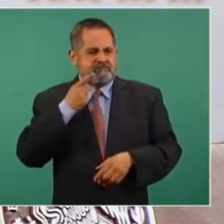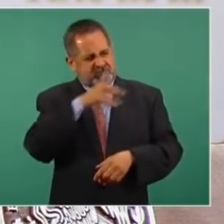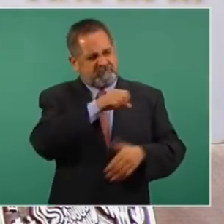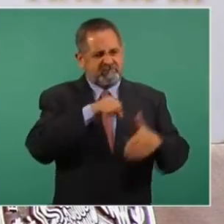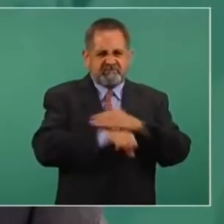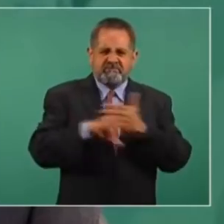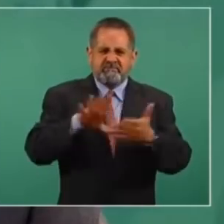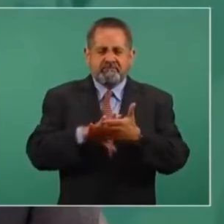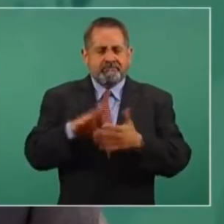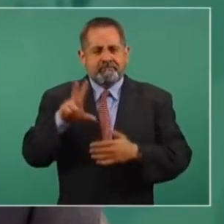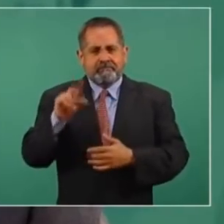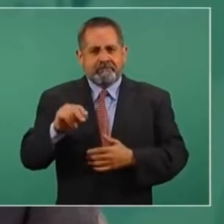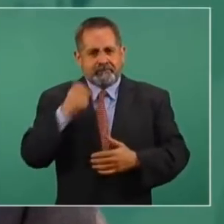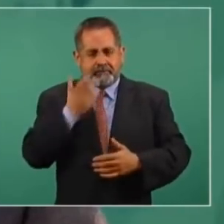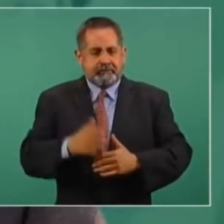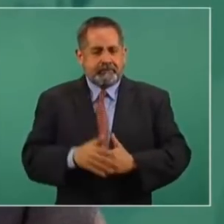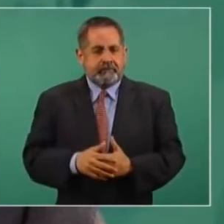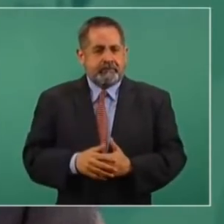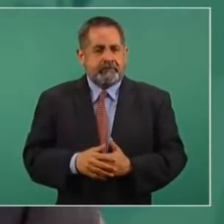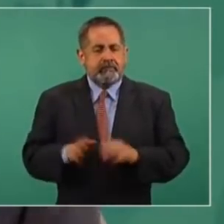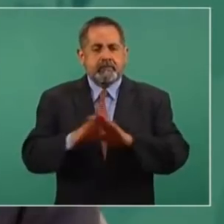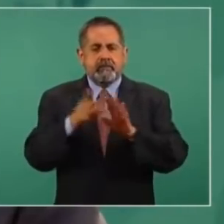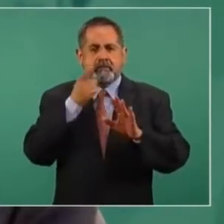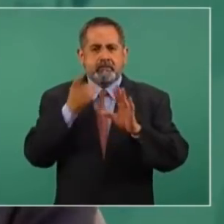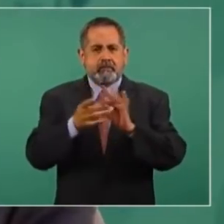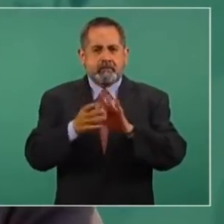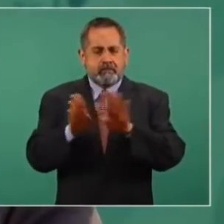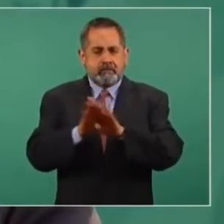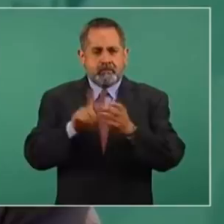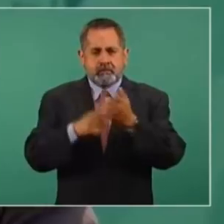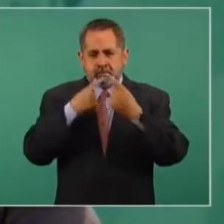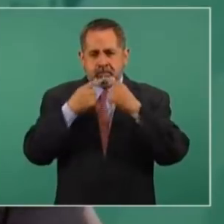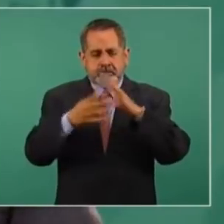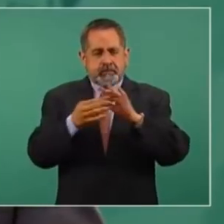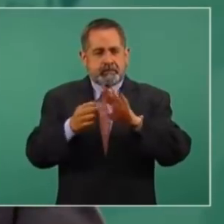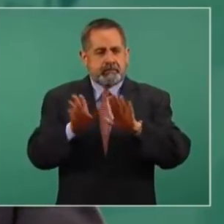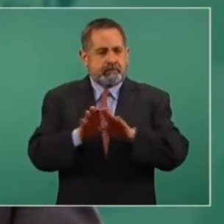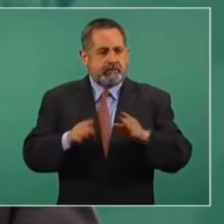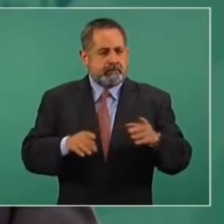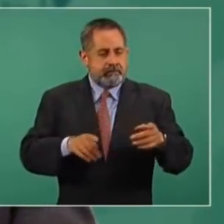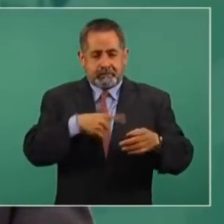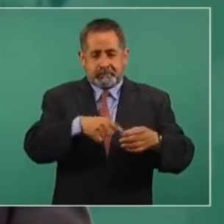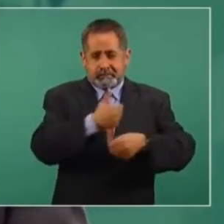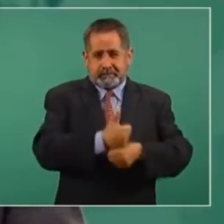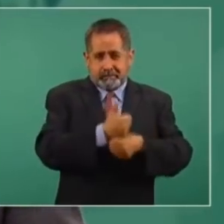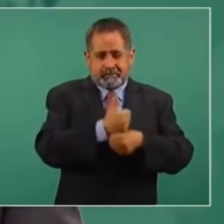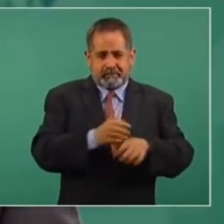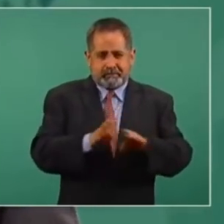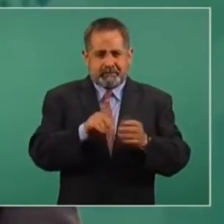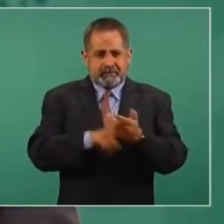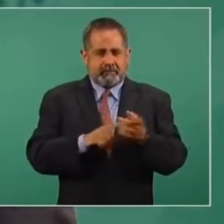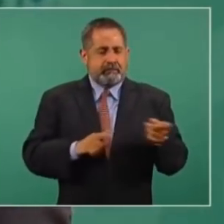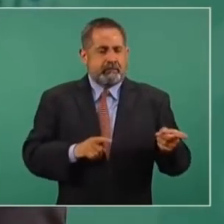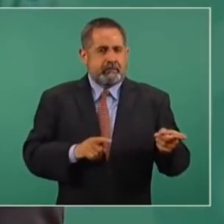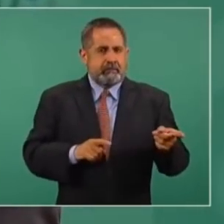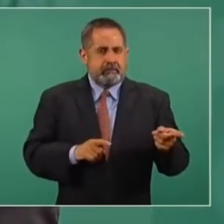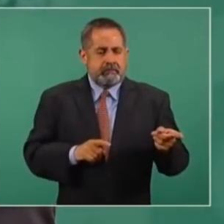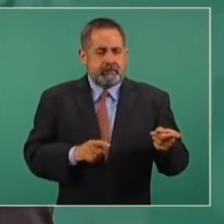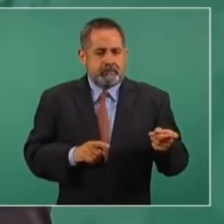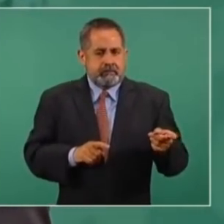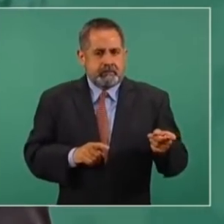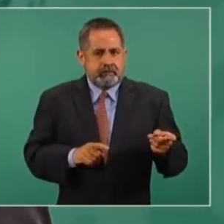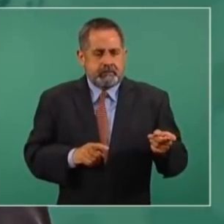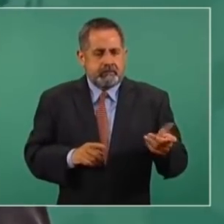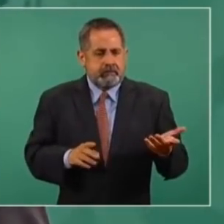que haya gente que esté sufriendo sin haber